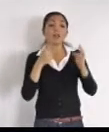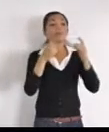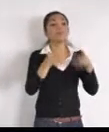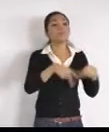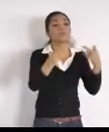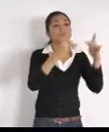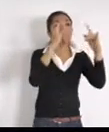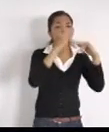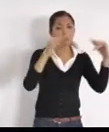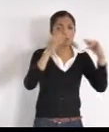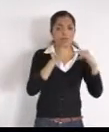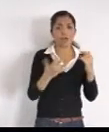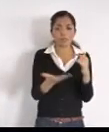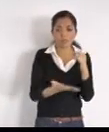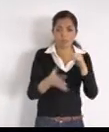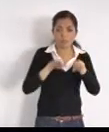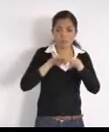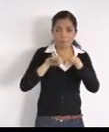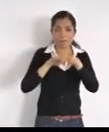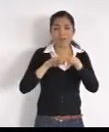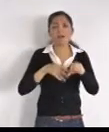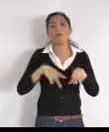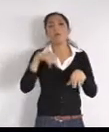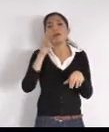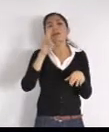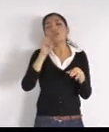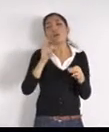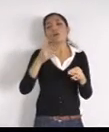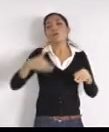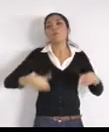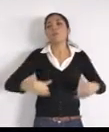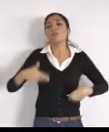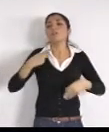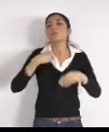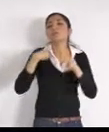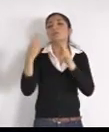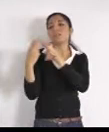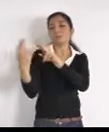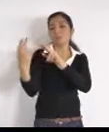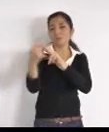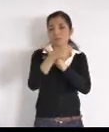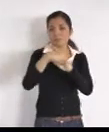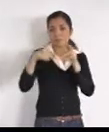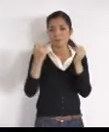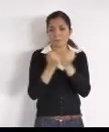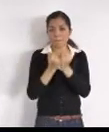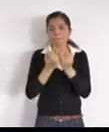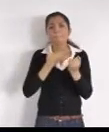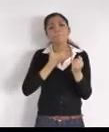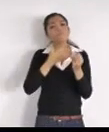hay diferentes, rubros de cobro, que van de los 6, a los 8 pesos, por el tipo, de puesto, que se instala,